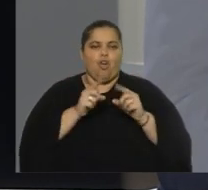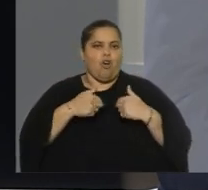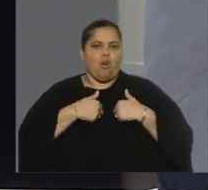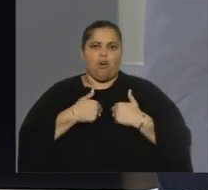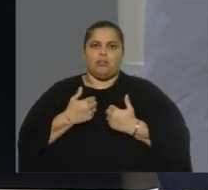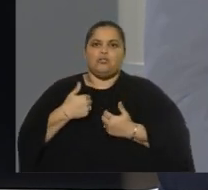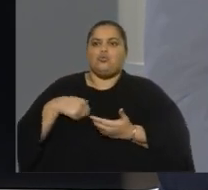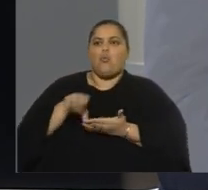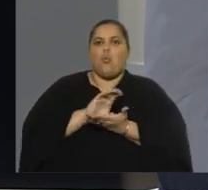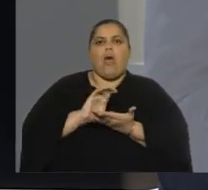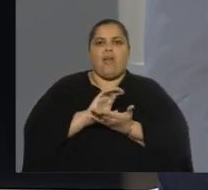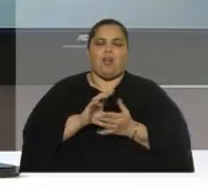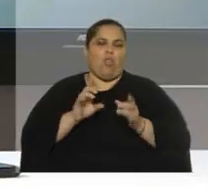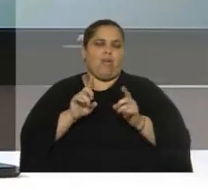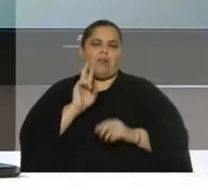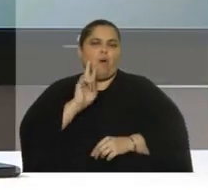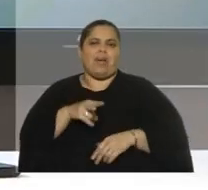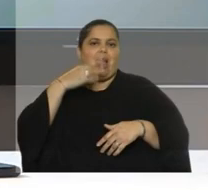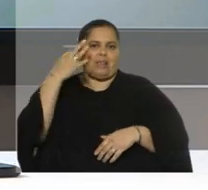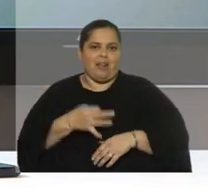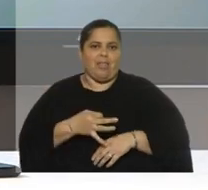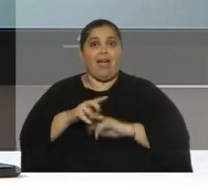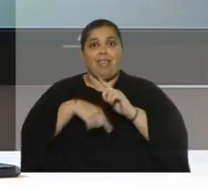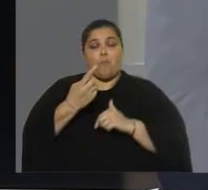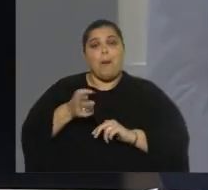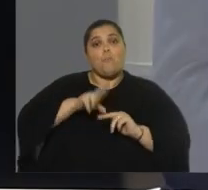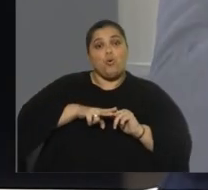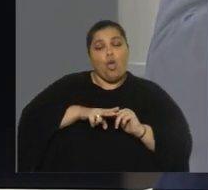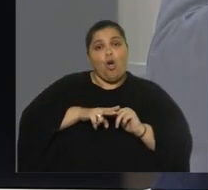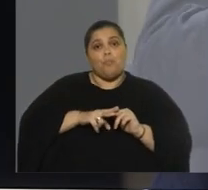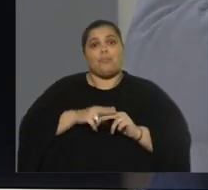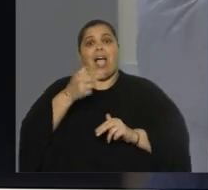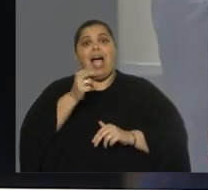ir viendo la realidad. Germán se murió en marzo del 93,